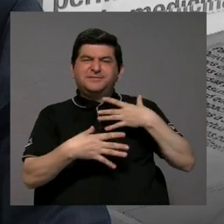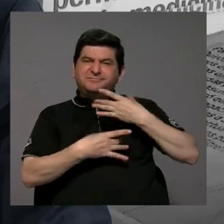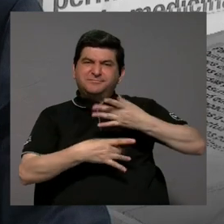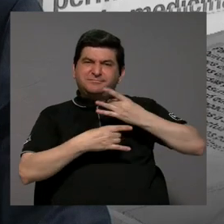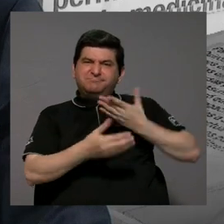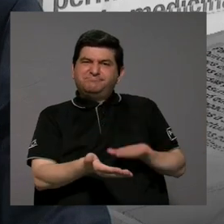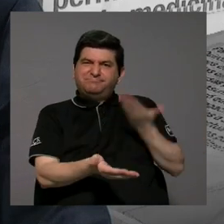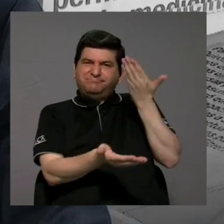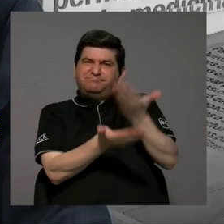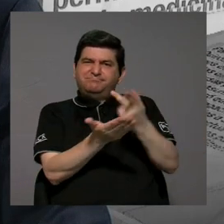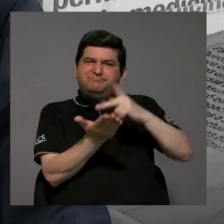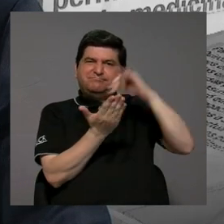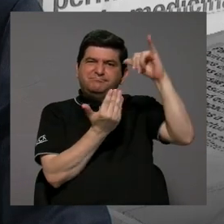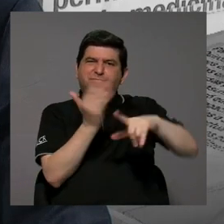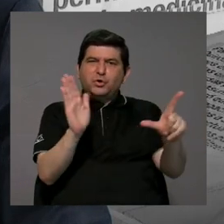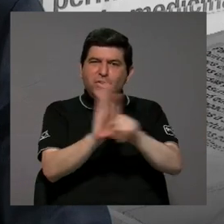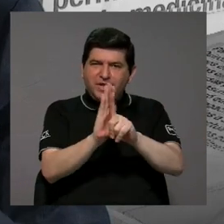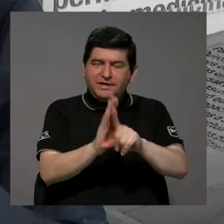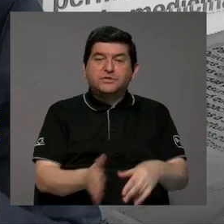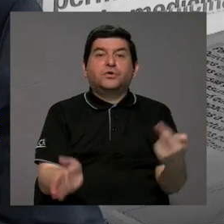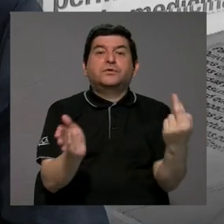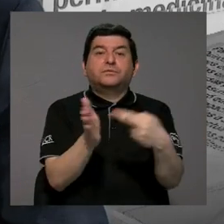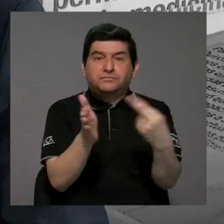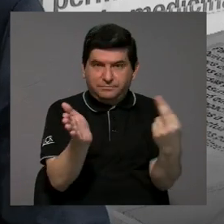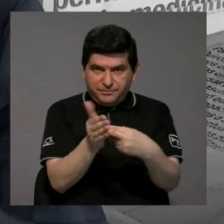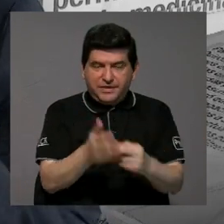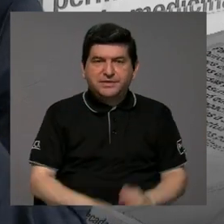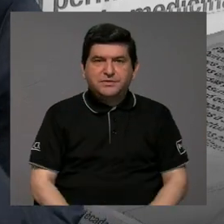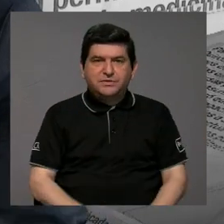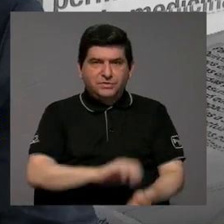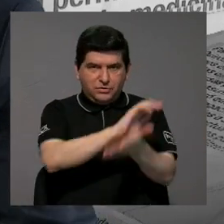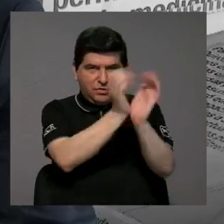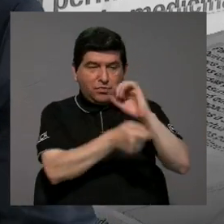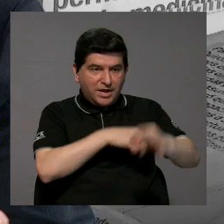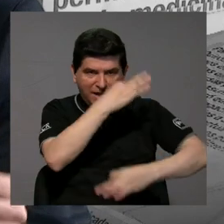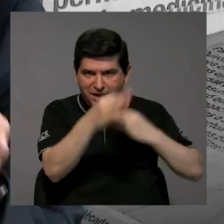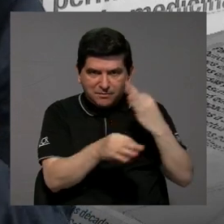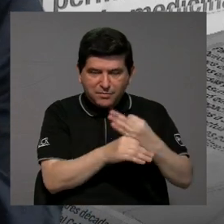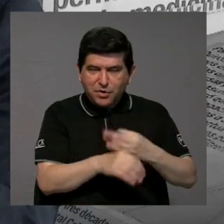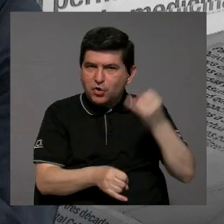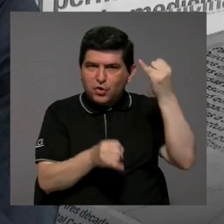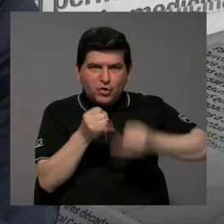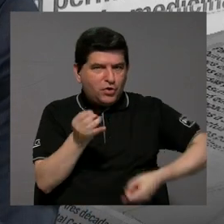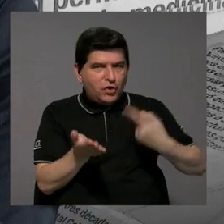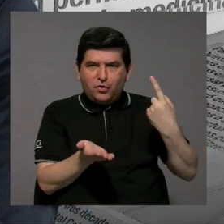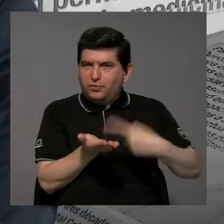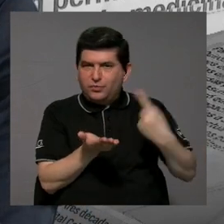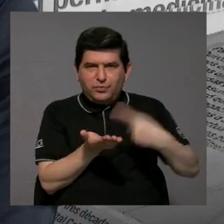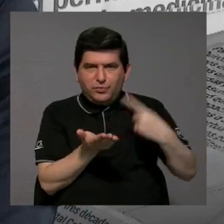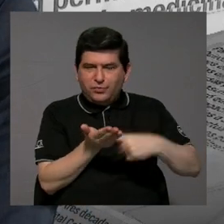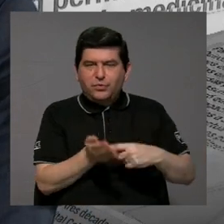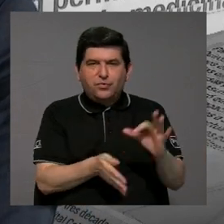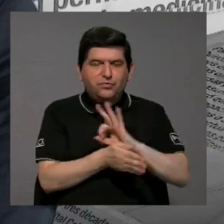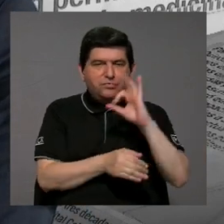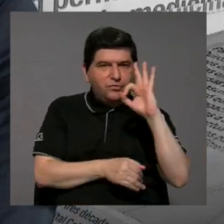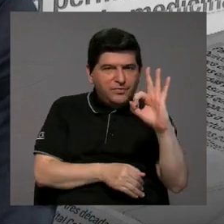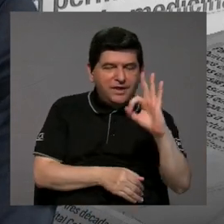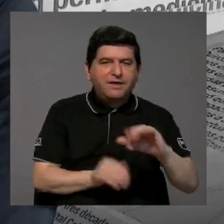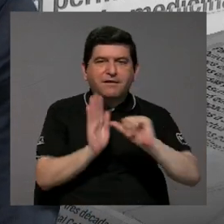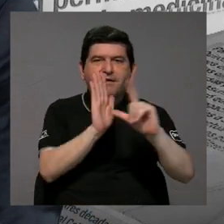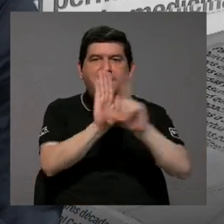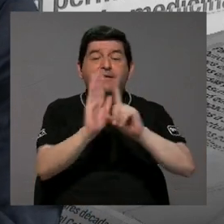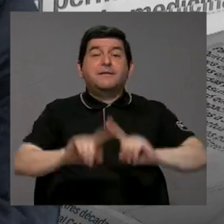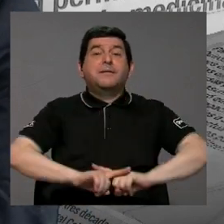interesante la que se está planteando en este proyecto de ley. Repito, una reforma como esta no agota la discusión de la eficiencia del